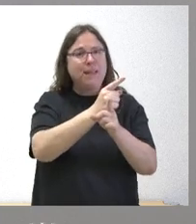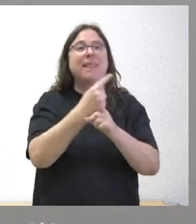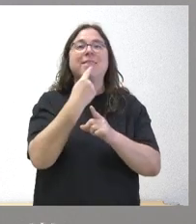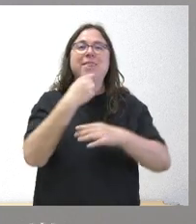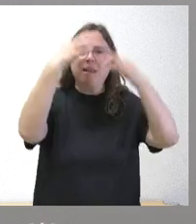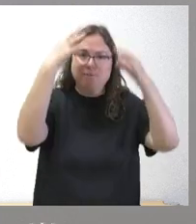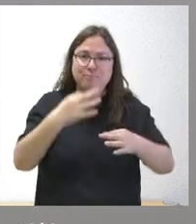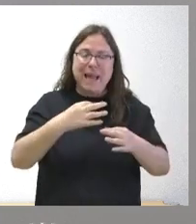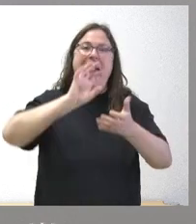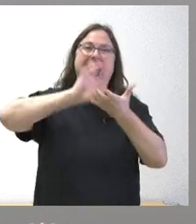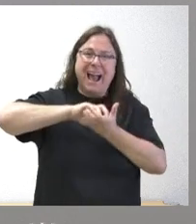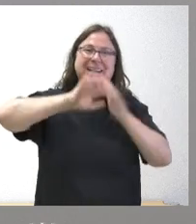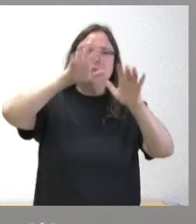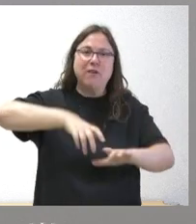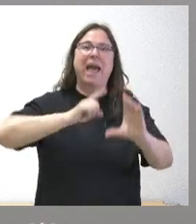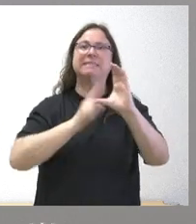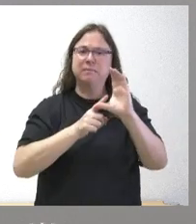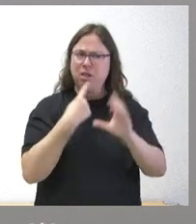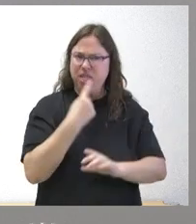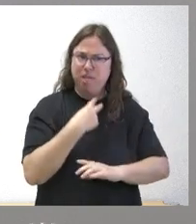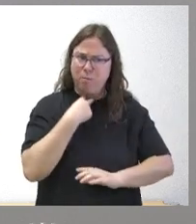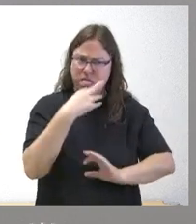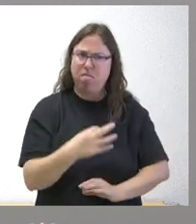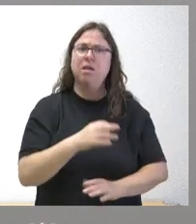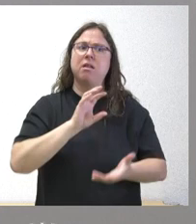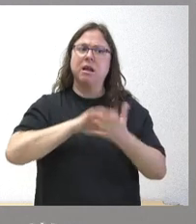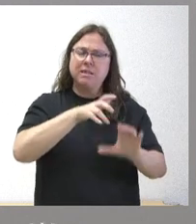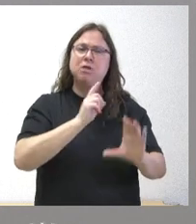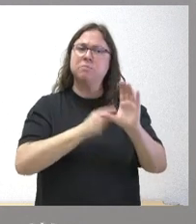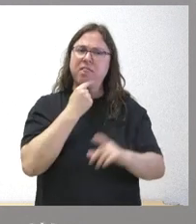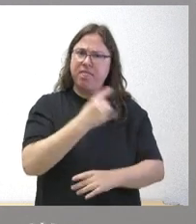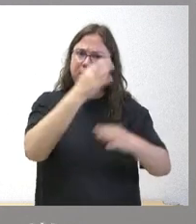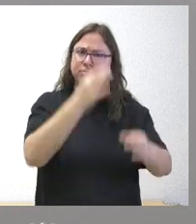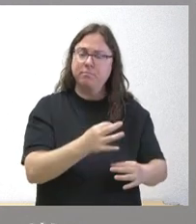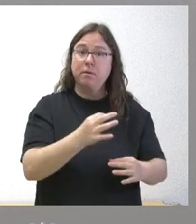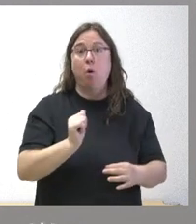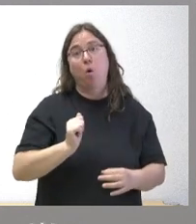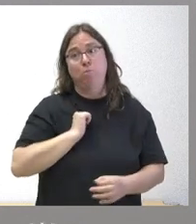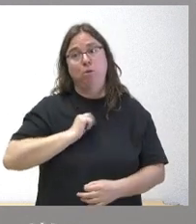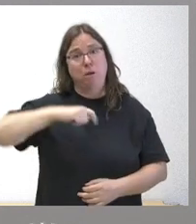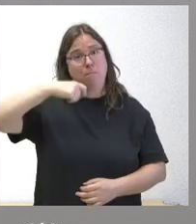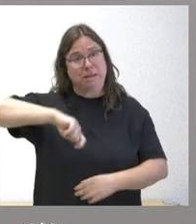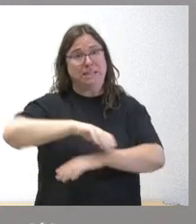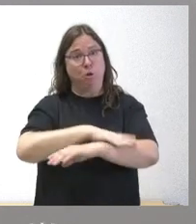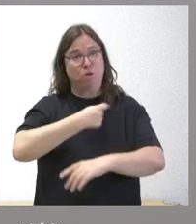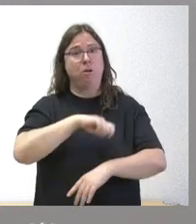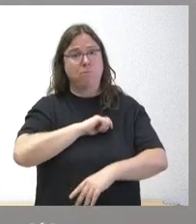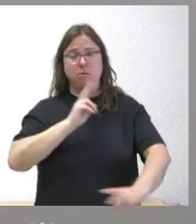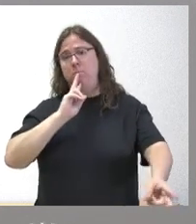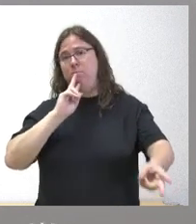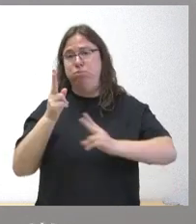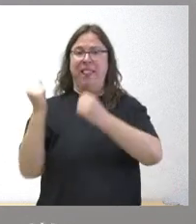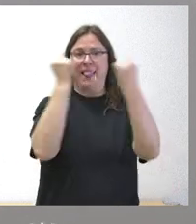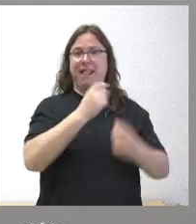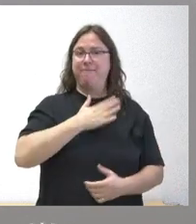castellanos leoneses extremeños etcétera a ciudadanos de otras comunidades autónomas era una buena ocasión para que el presidente del gobierno de España nos hubiera